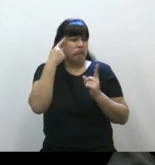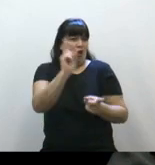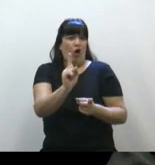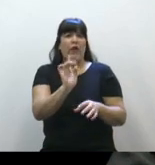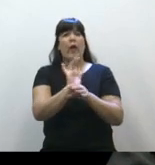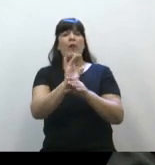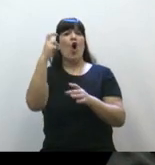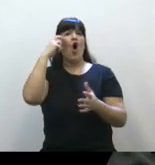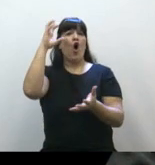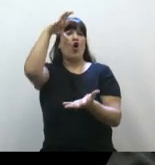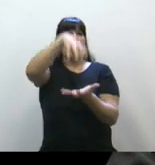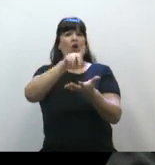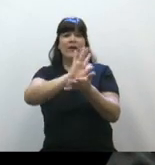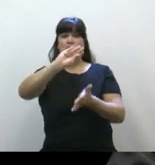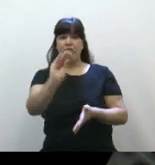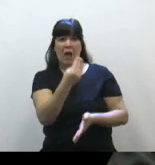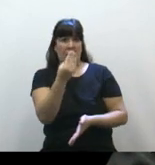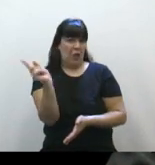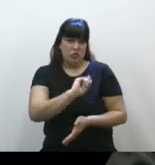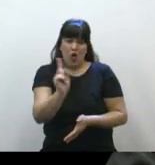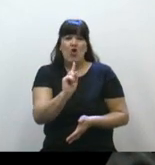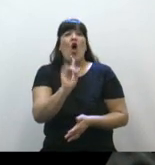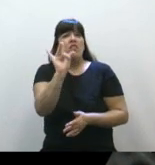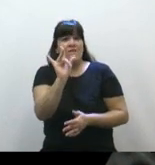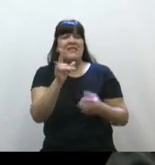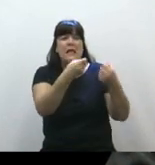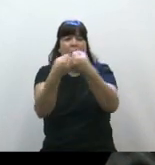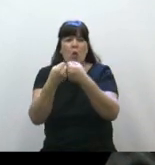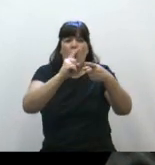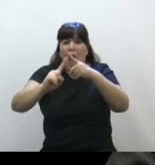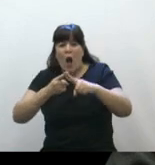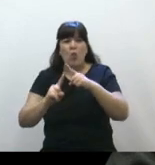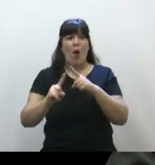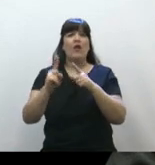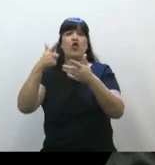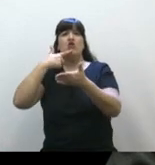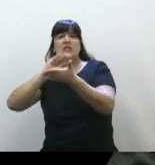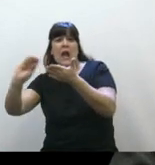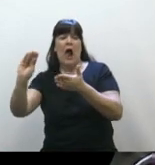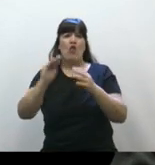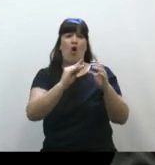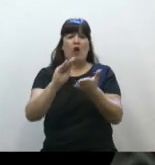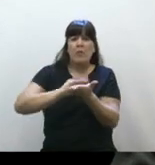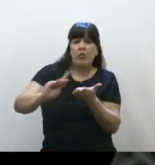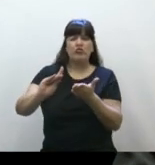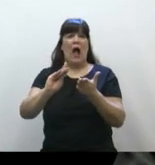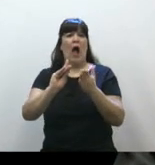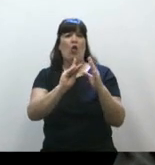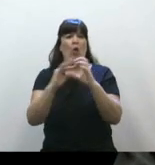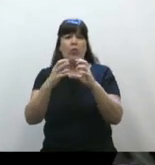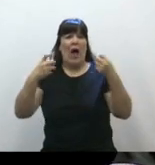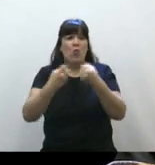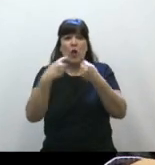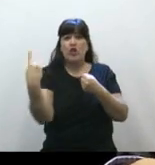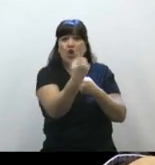fracasado el Congreso. Construir consensos es muy difícil en las dos salas del Congreso. No ha fracasado nada, ha sido un extraordinario